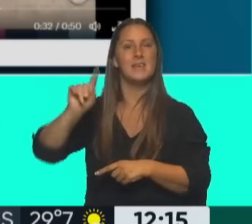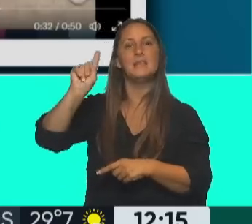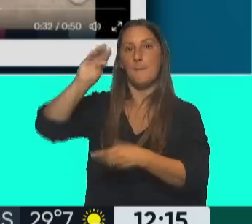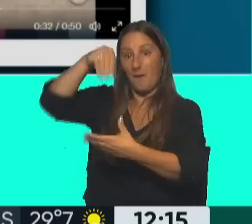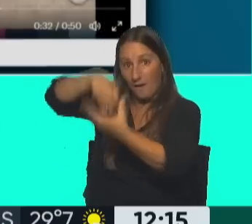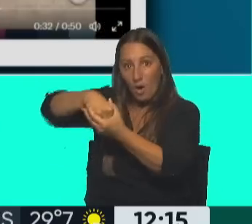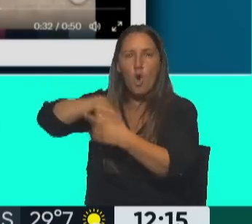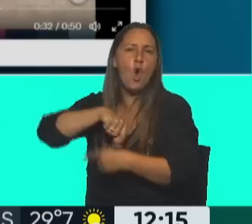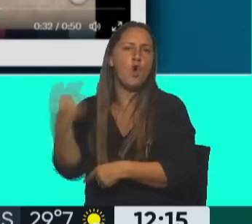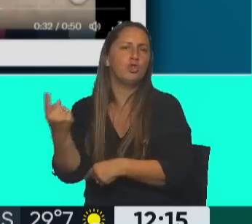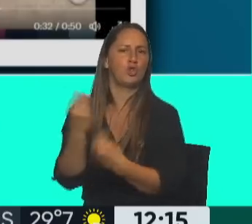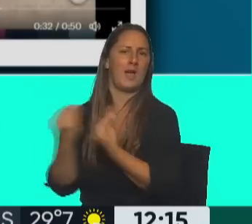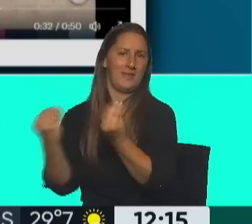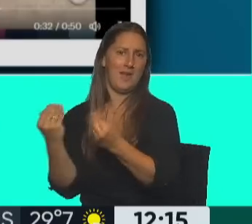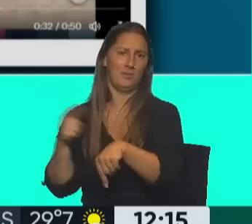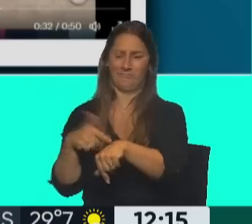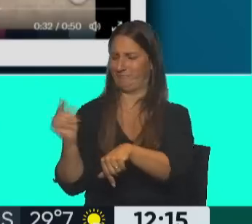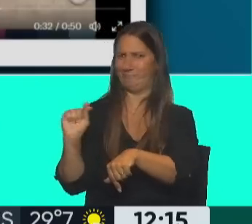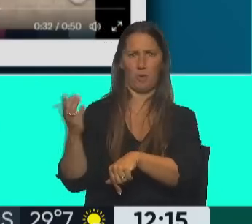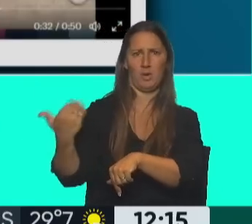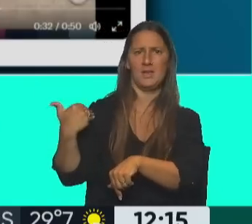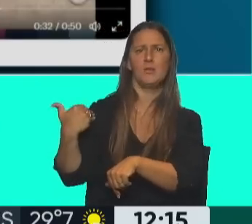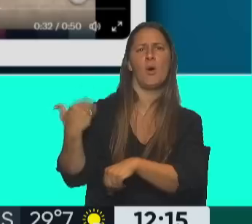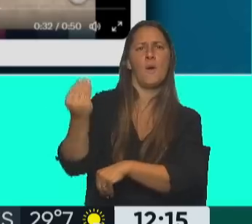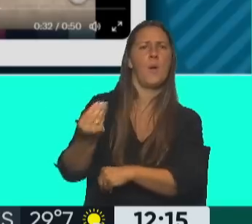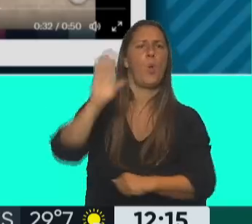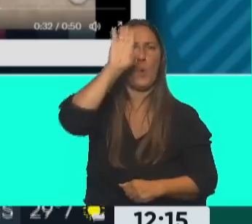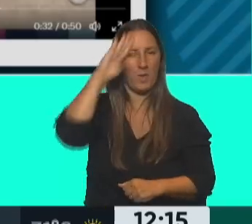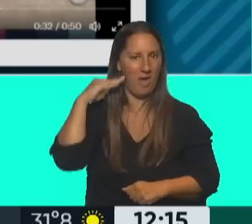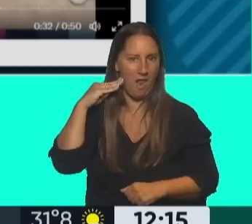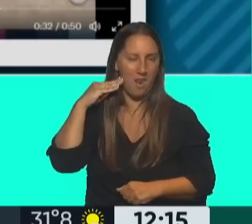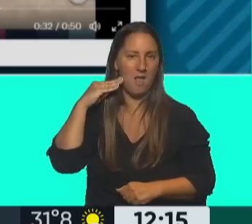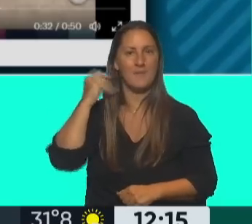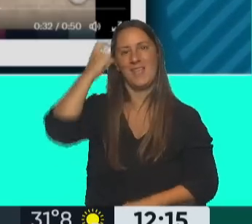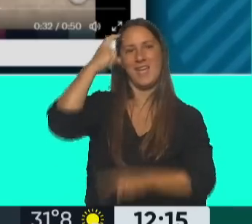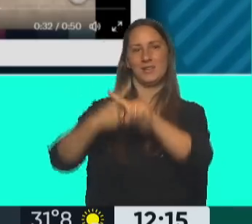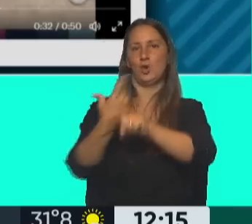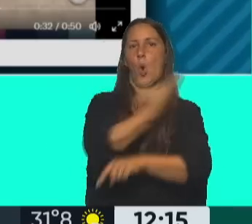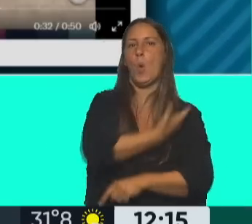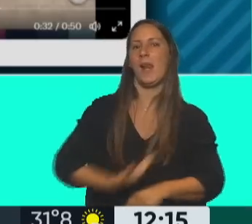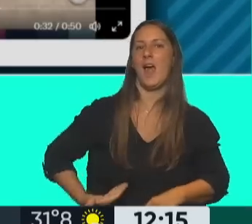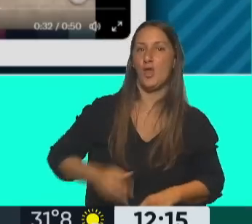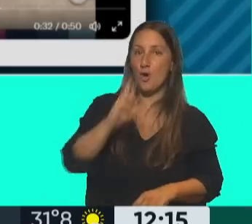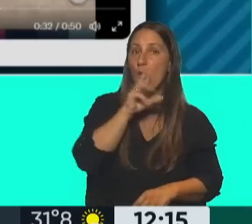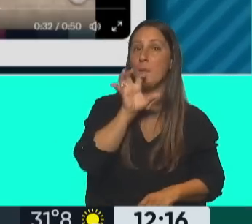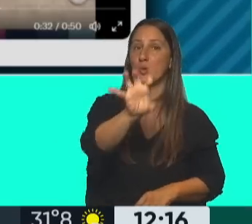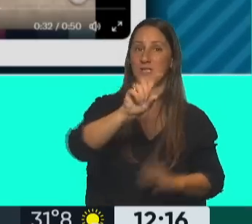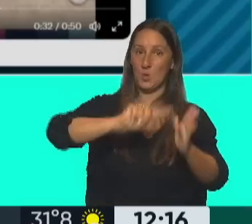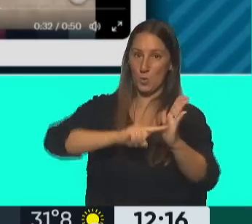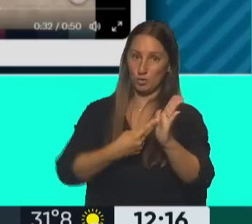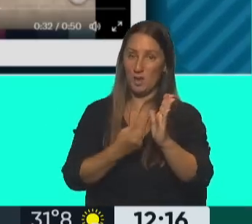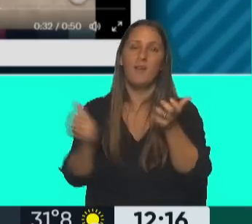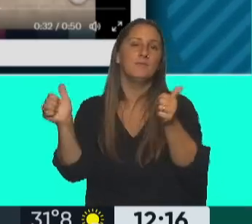candidatos. Hace horas nada más aparecía María Eugenia Vidal, la ex gobernadora de la provincia de Buenos Aires.